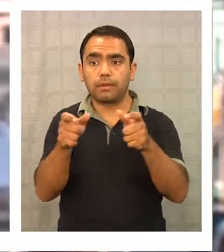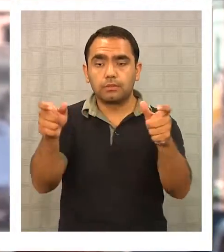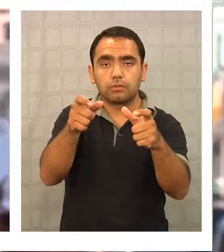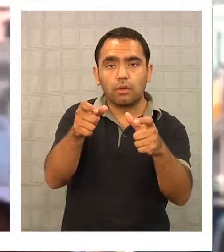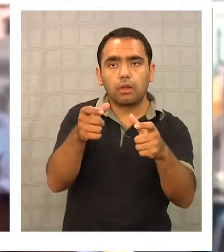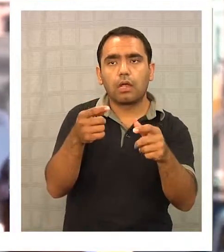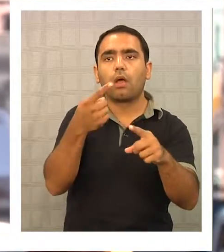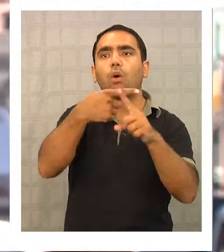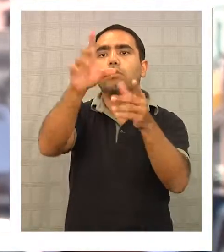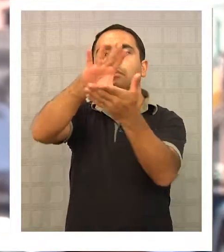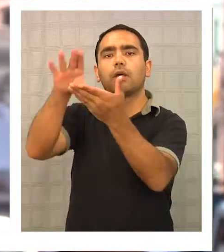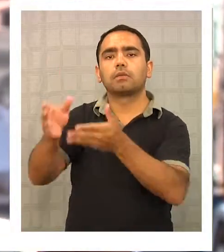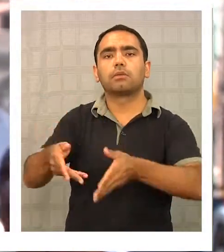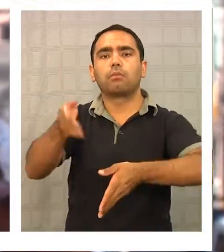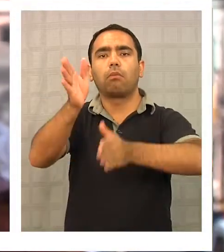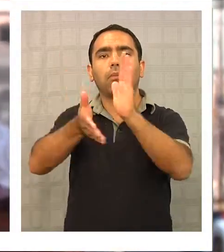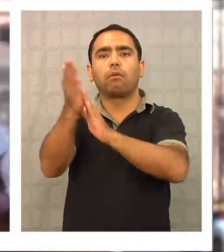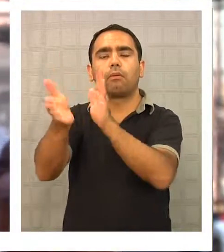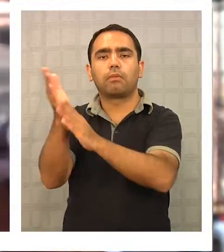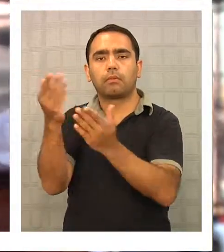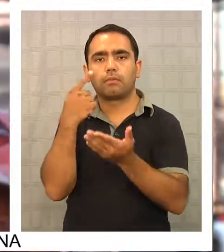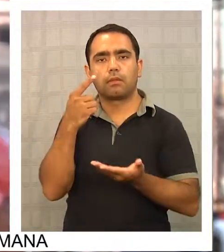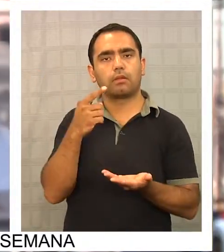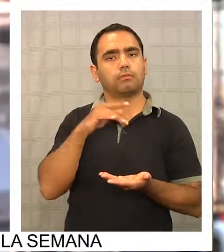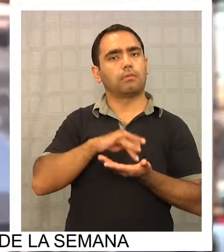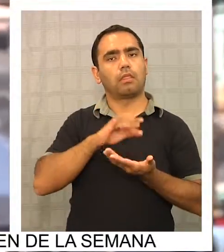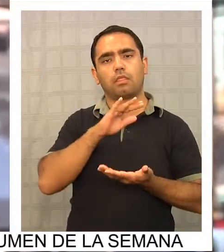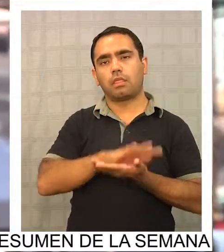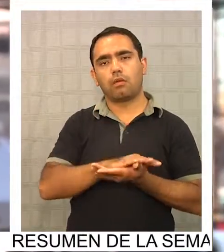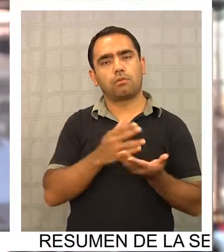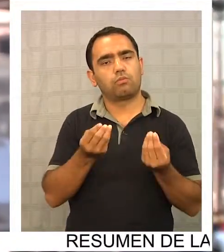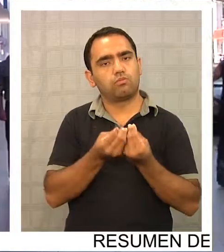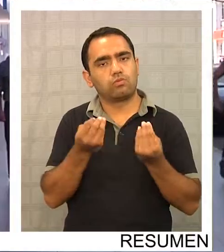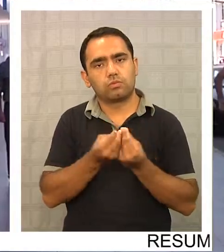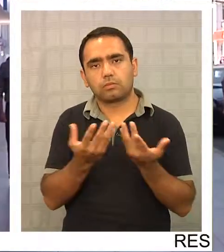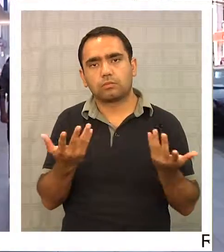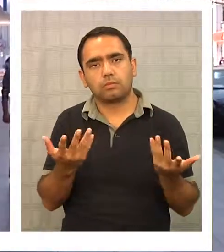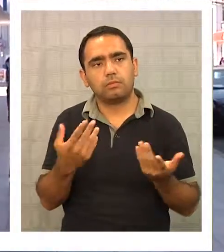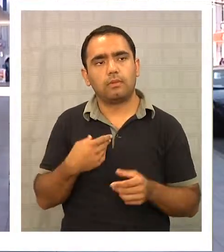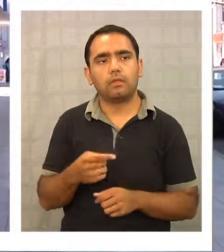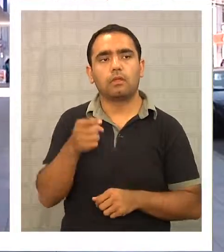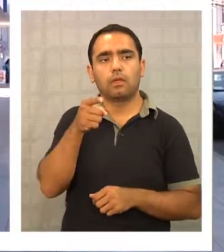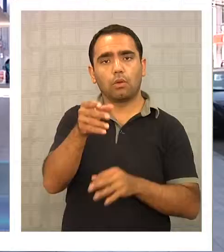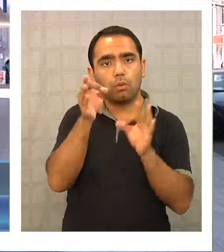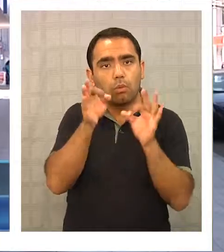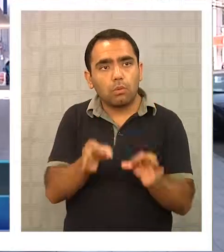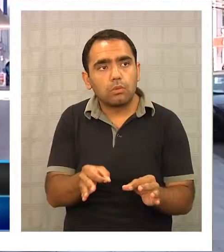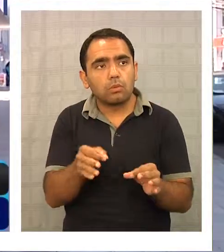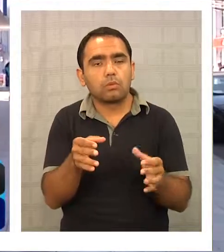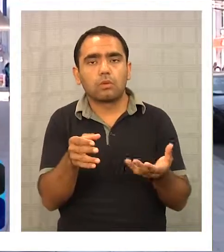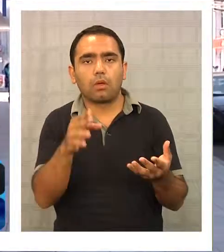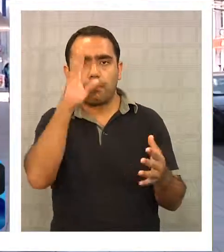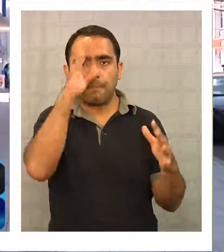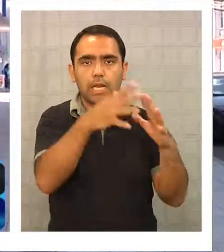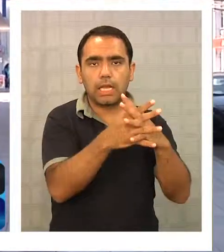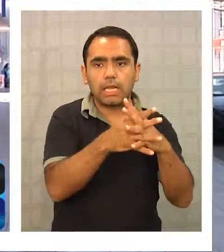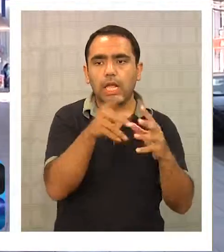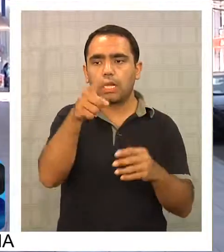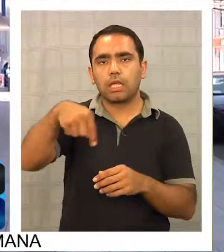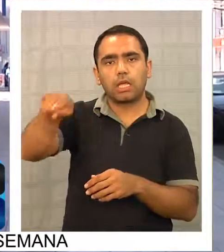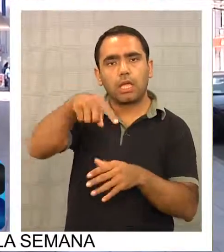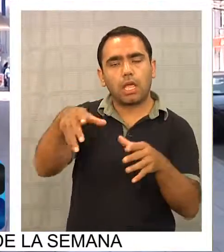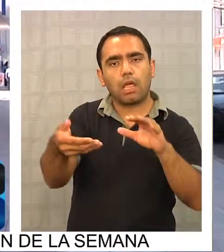personas, pero agrega que hubo una gran deuda. Además pensamos que en ese momento se pactó con la dictadura y